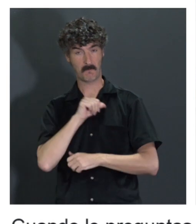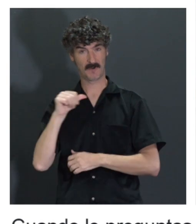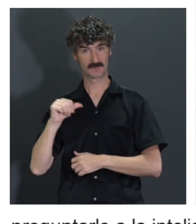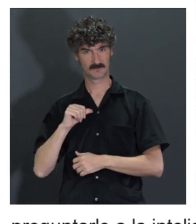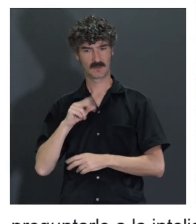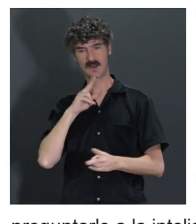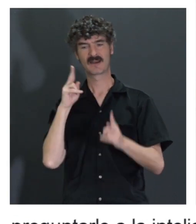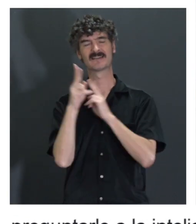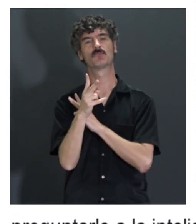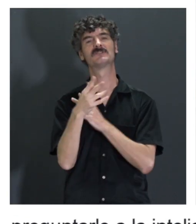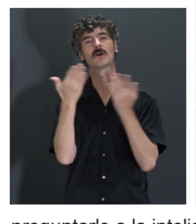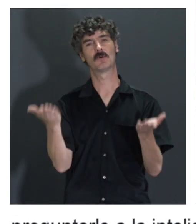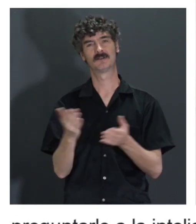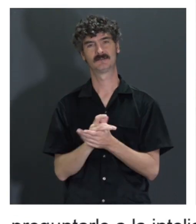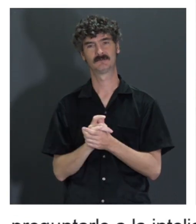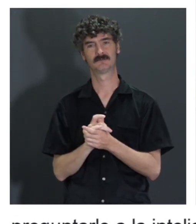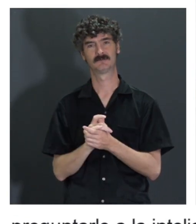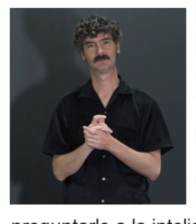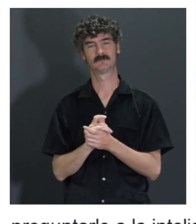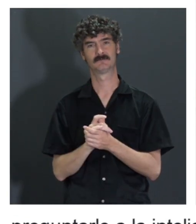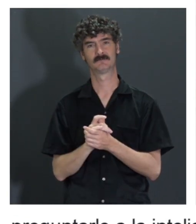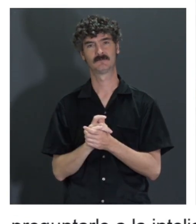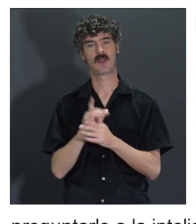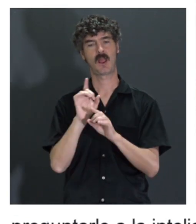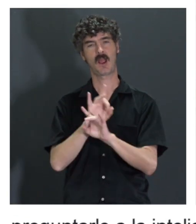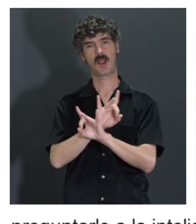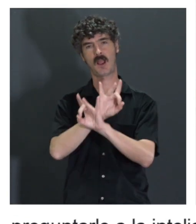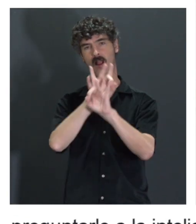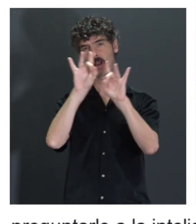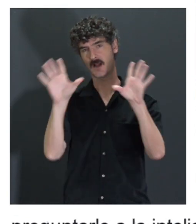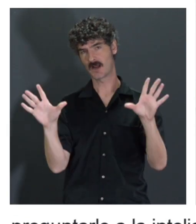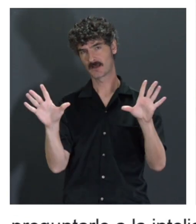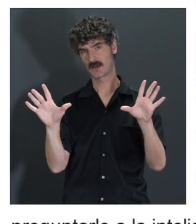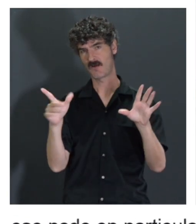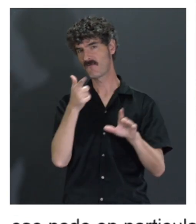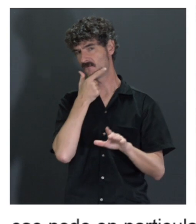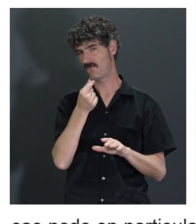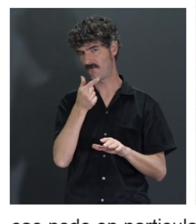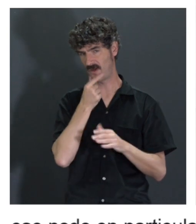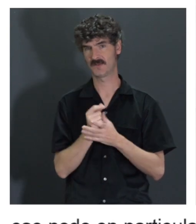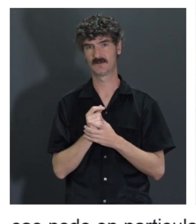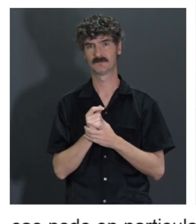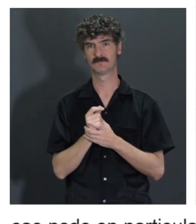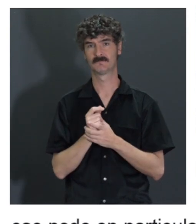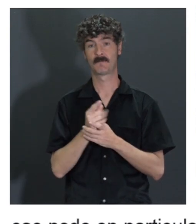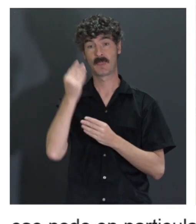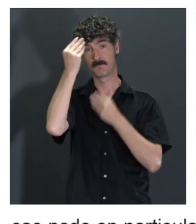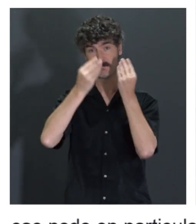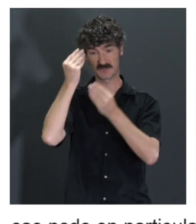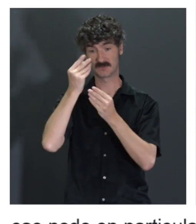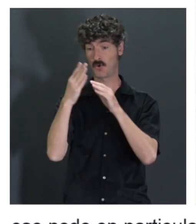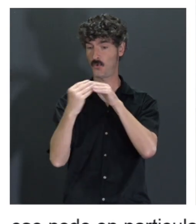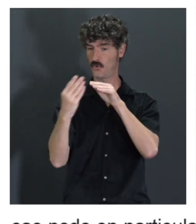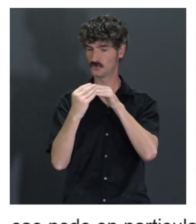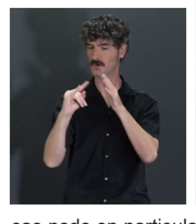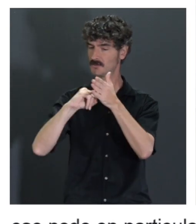la respuesta que te da es una respuesta muy clara. Tiene que ser una respuesta muy clara y muy sencilla. Entonces, pensando que el usuario final va a